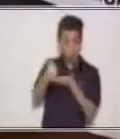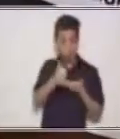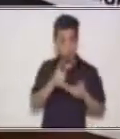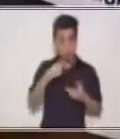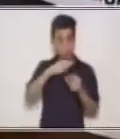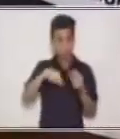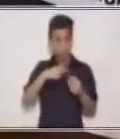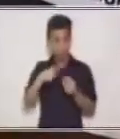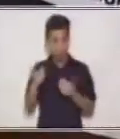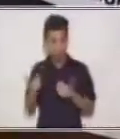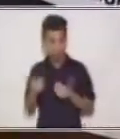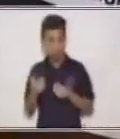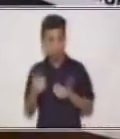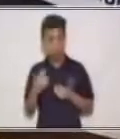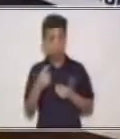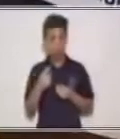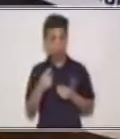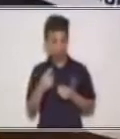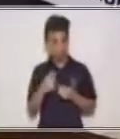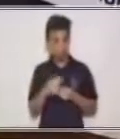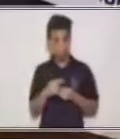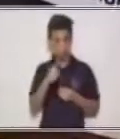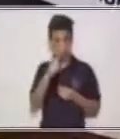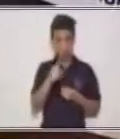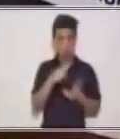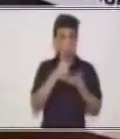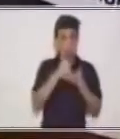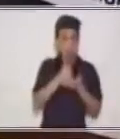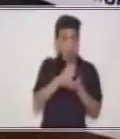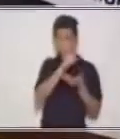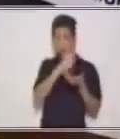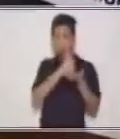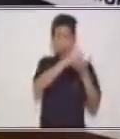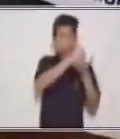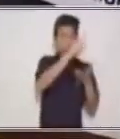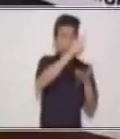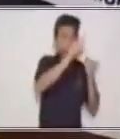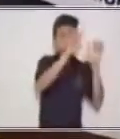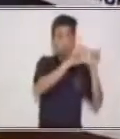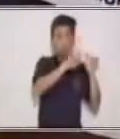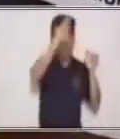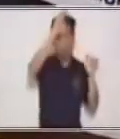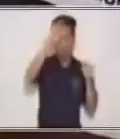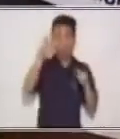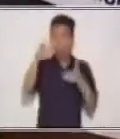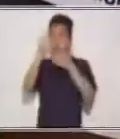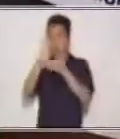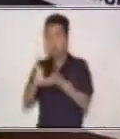a los más pequeños y a los más grandes? ¿O solo te la pasas jugando todo el día?